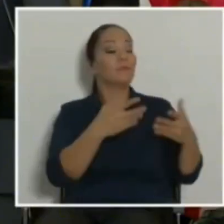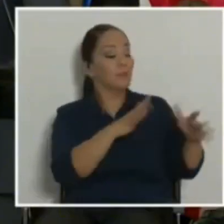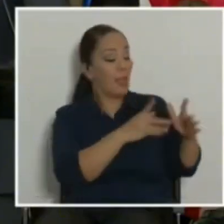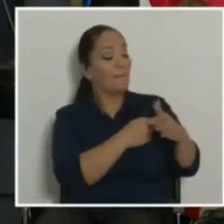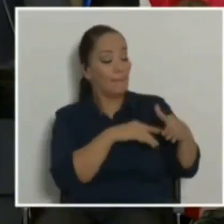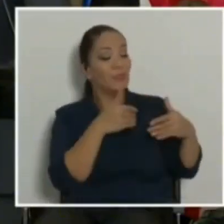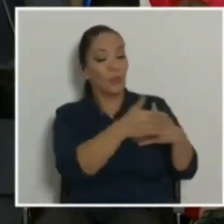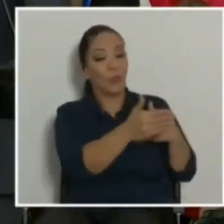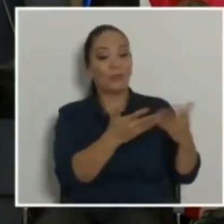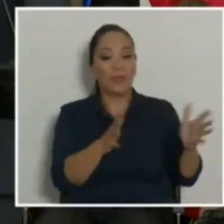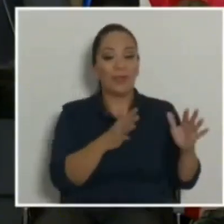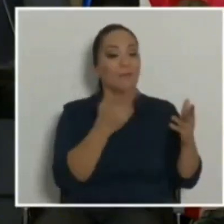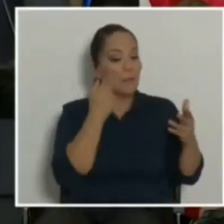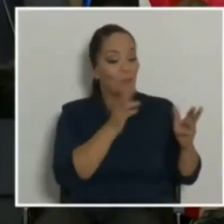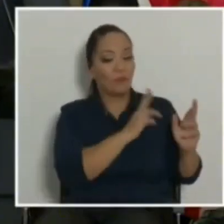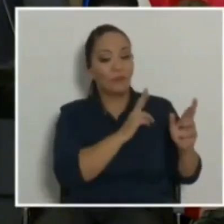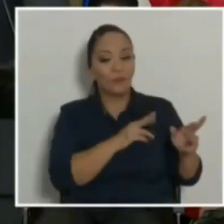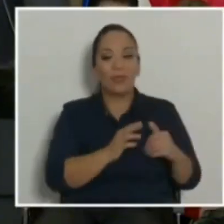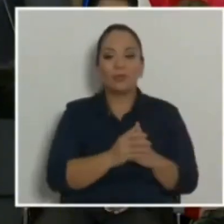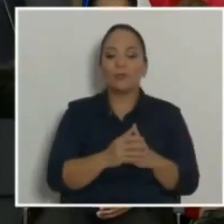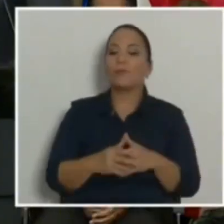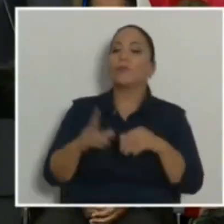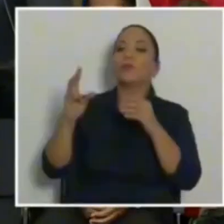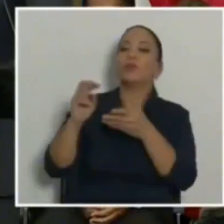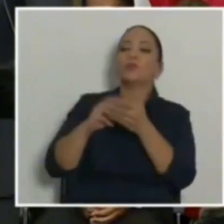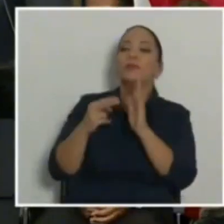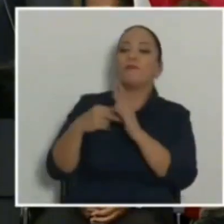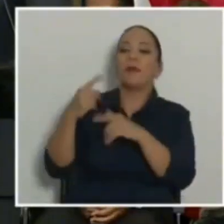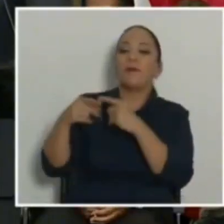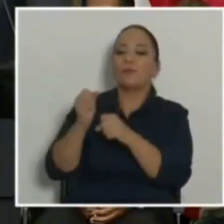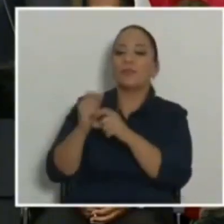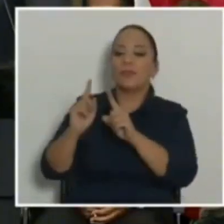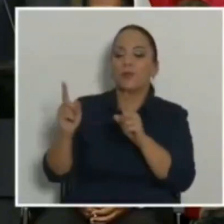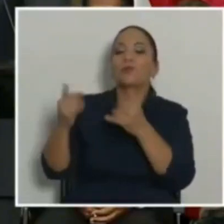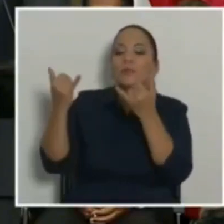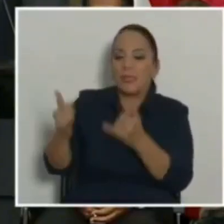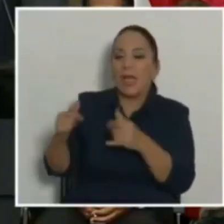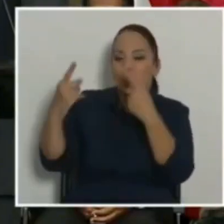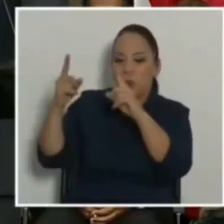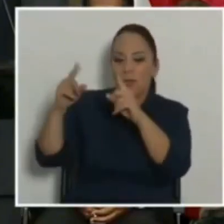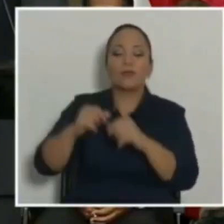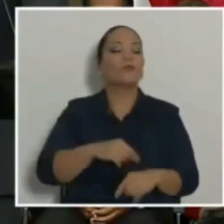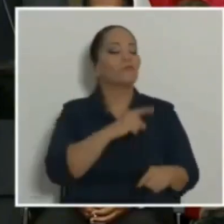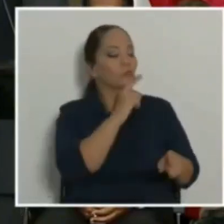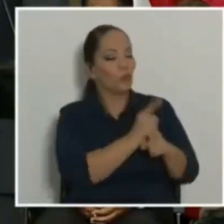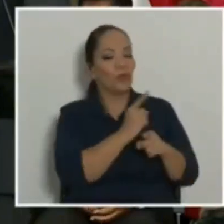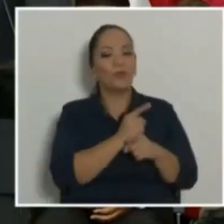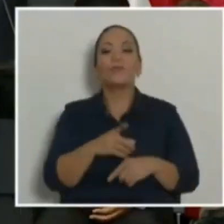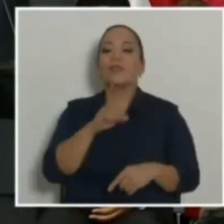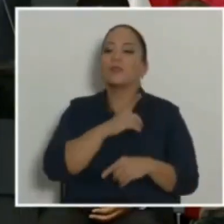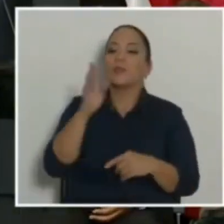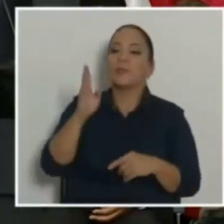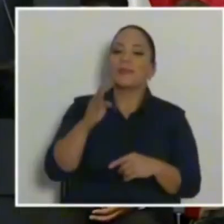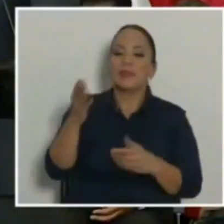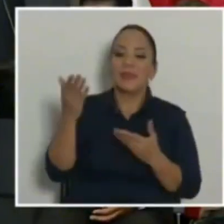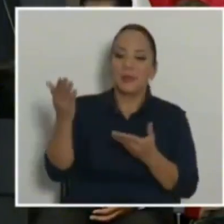empezó, no, no, vamos caminando. O sea, no es que estamos diciendo vamos a hacer, no, ya estamos logrando. Así es. Que Dios la bendiga, señora ministra. Muchas gracias. Buenas tardes.